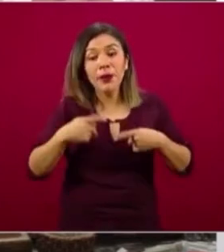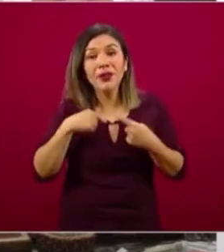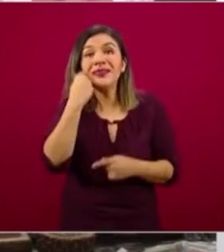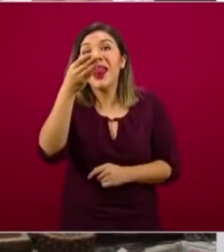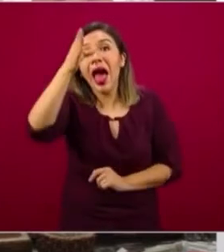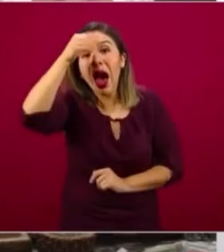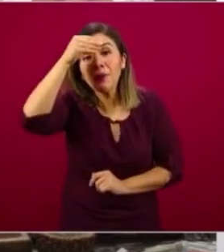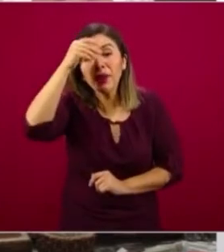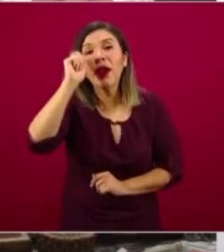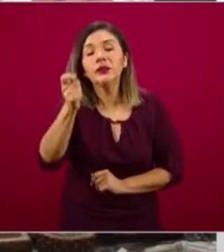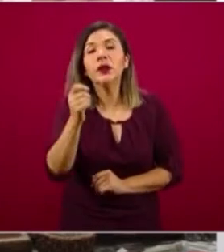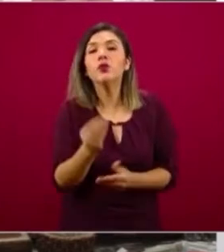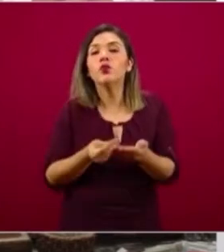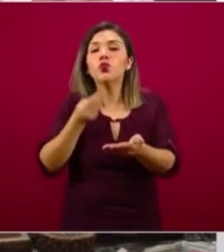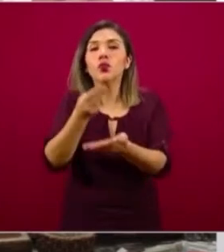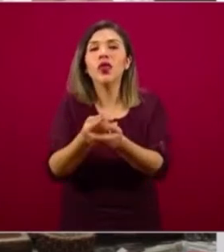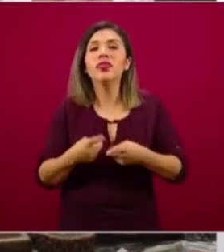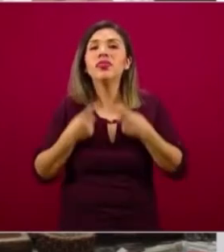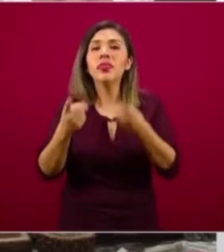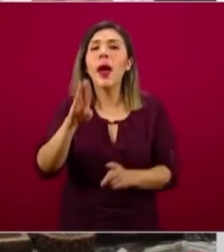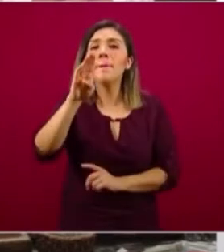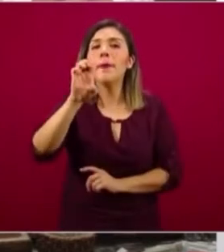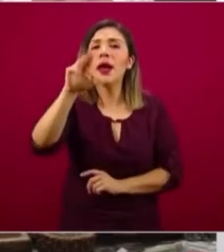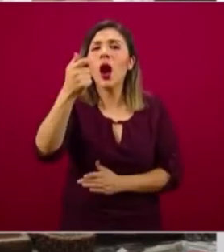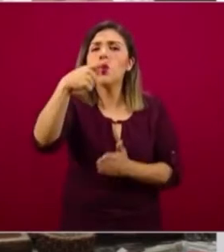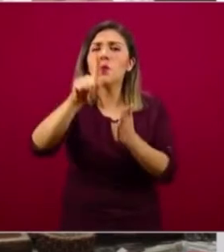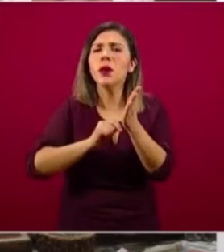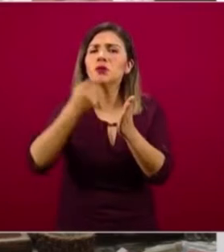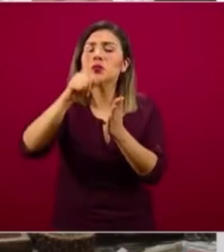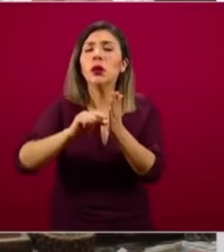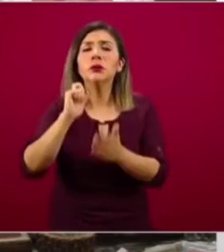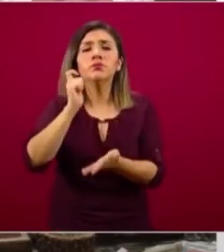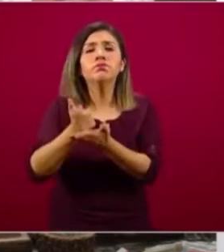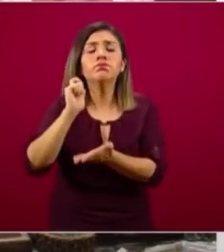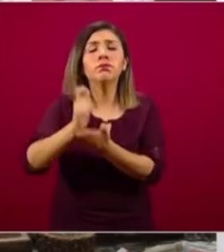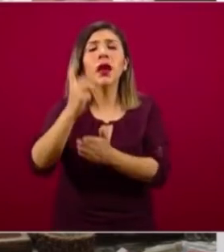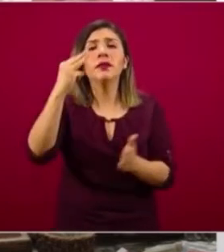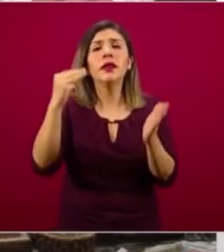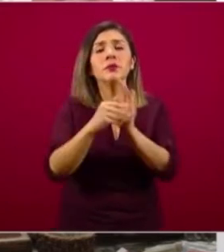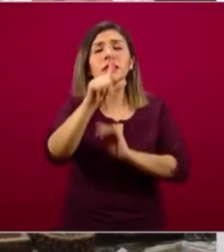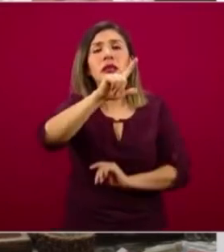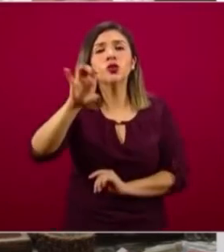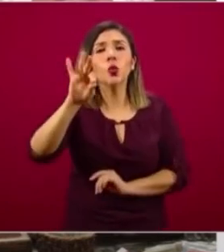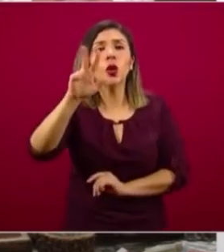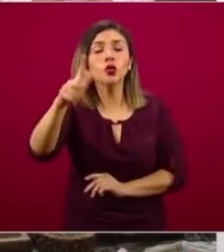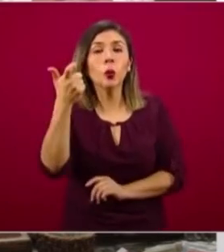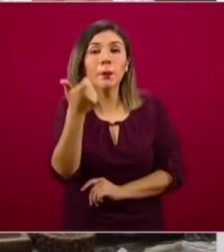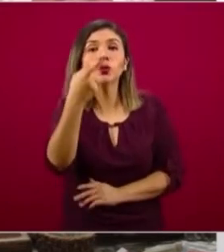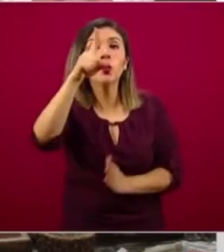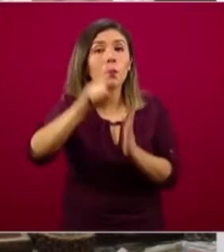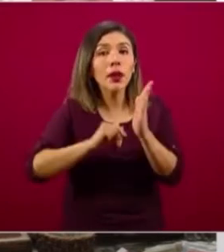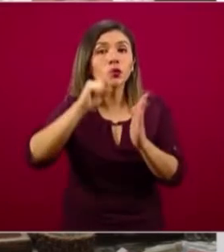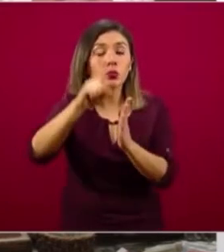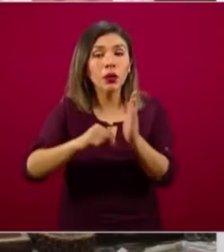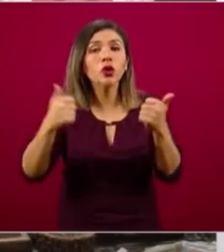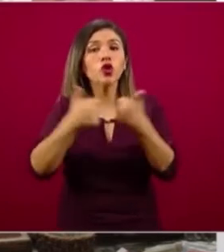es la beca, una beca mensual de tres mil 748 pesos al mes, un seguro médico